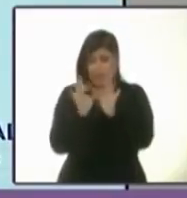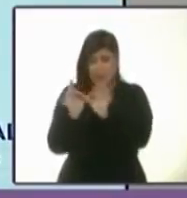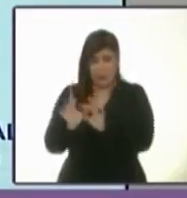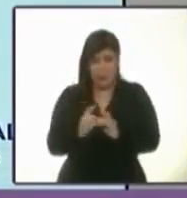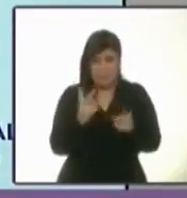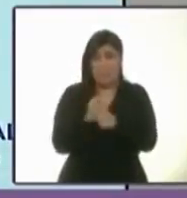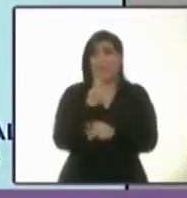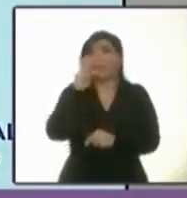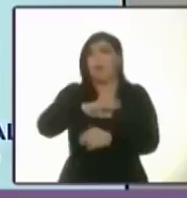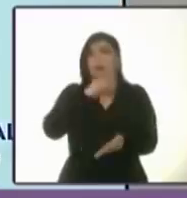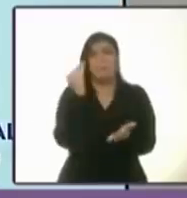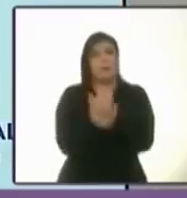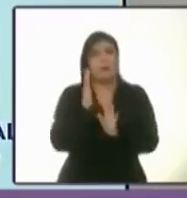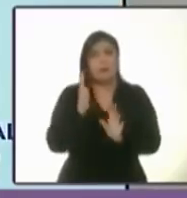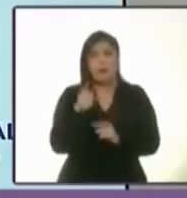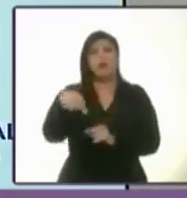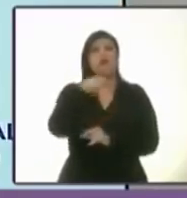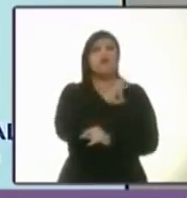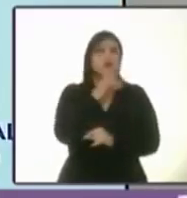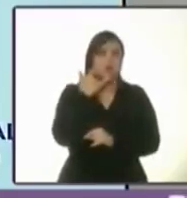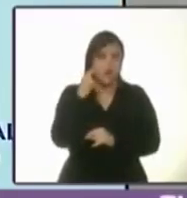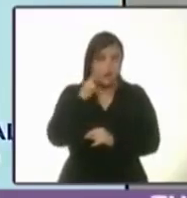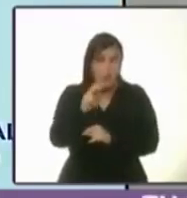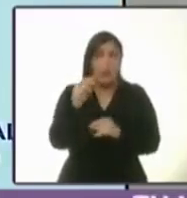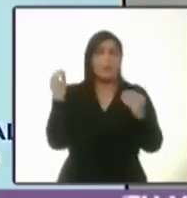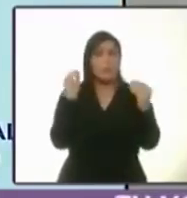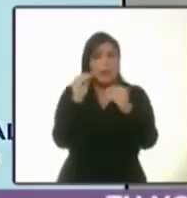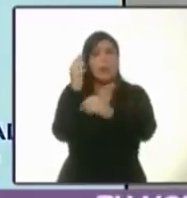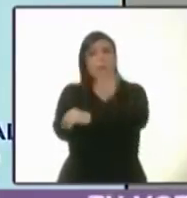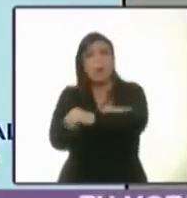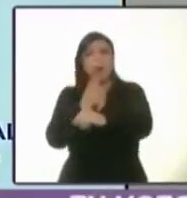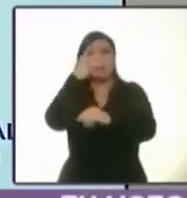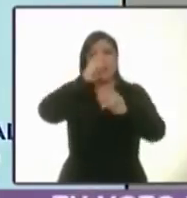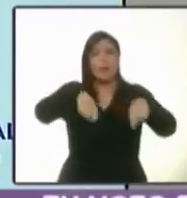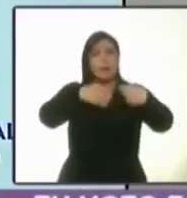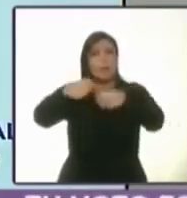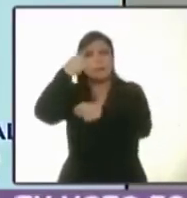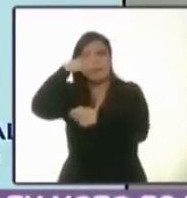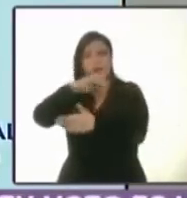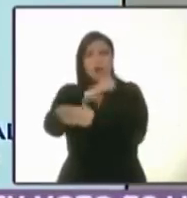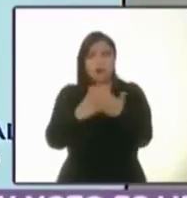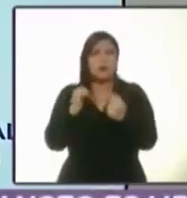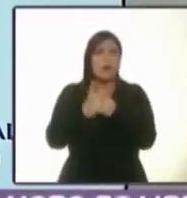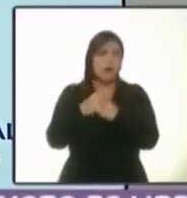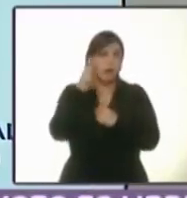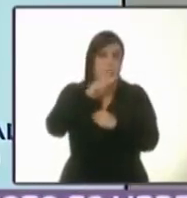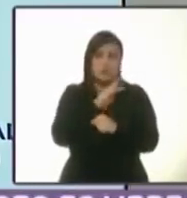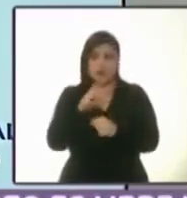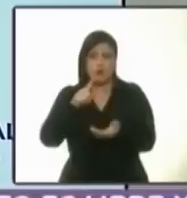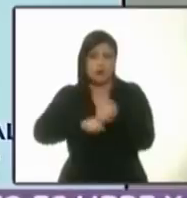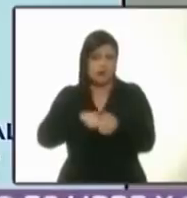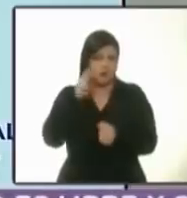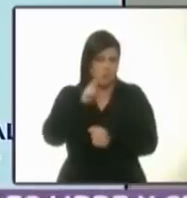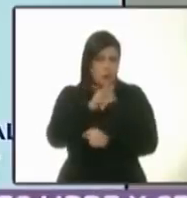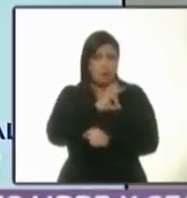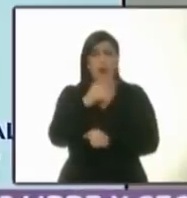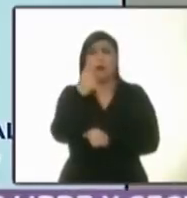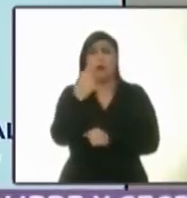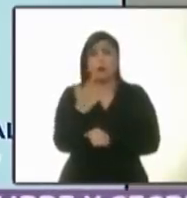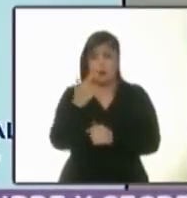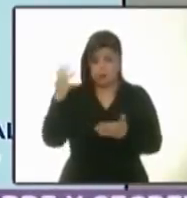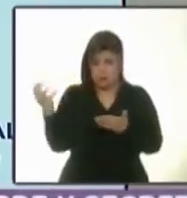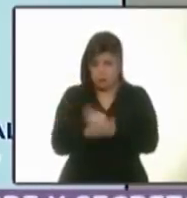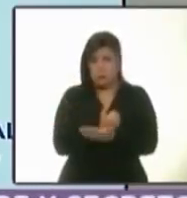se den, porque ustedes van a poderle dar seguimiento a las licitaciones de forma digital. Vamos a ganar el primero de julio,